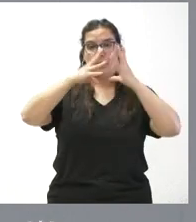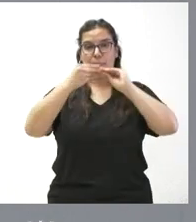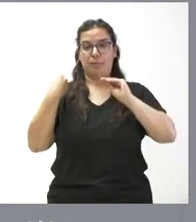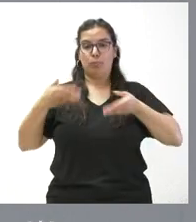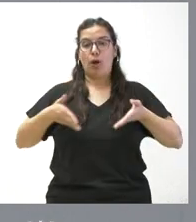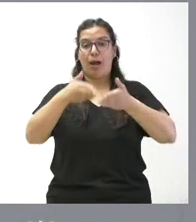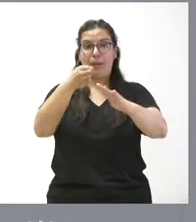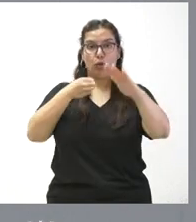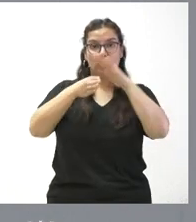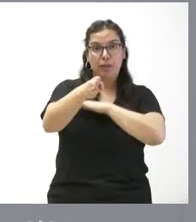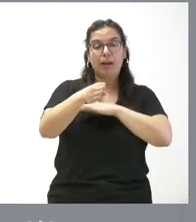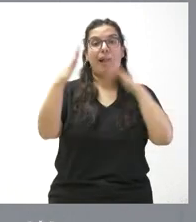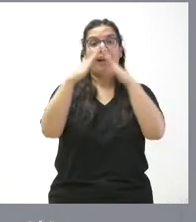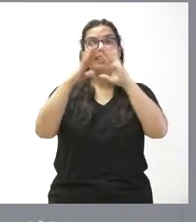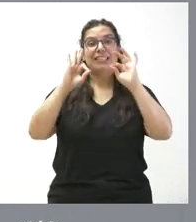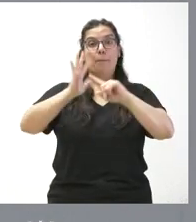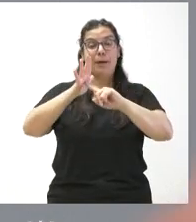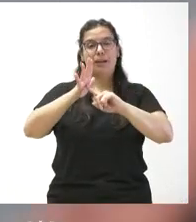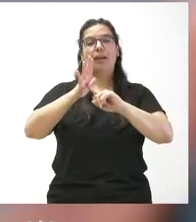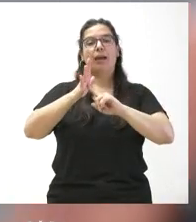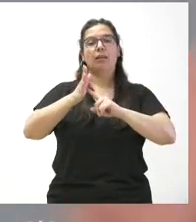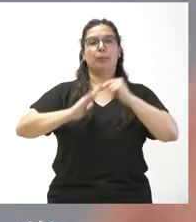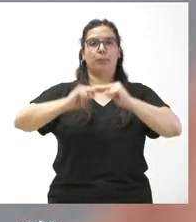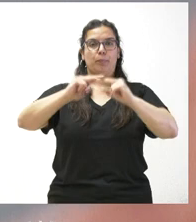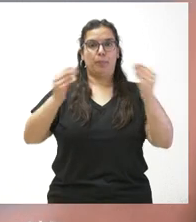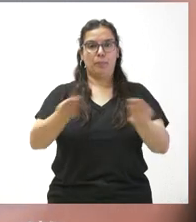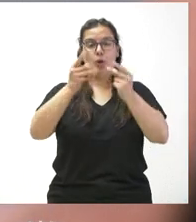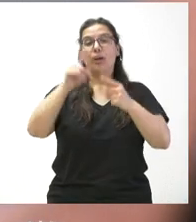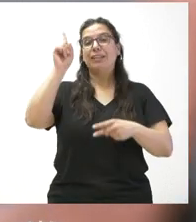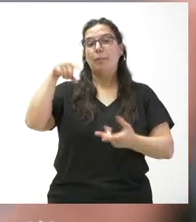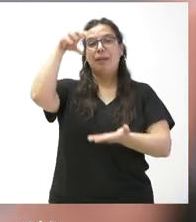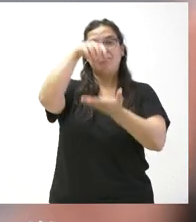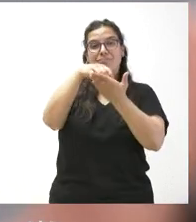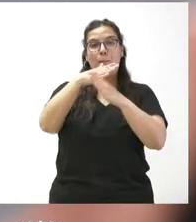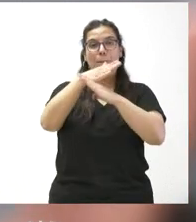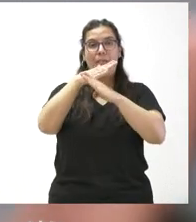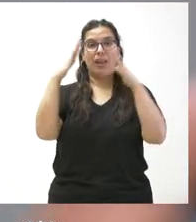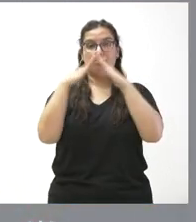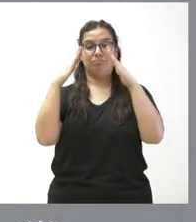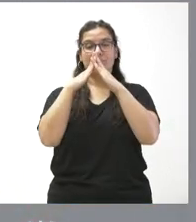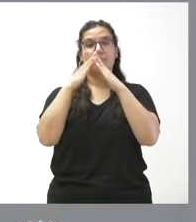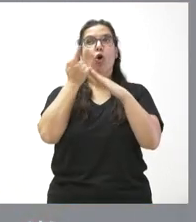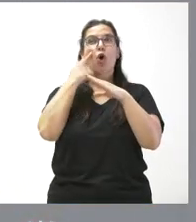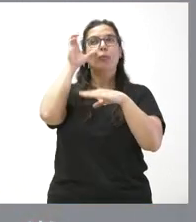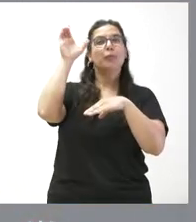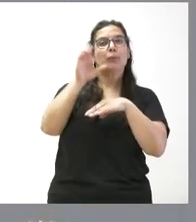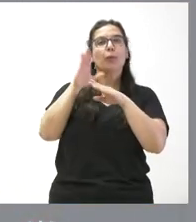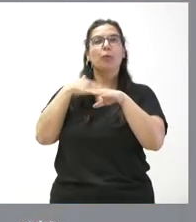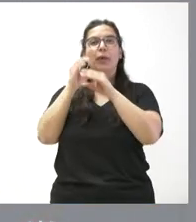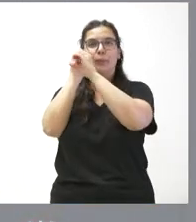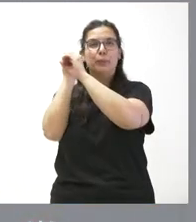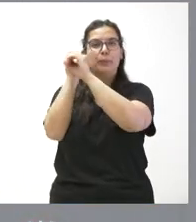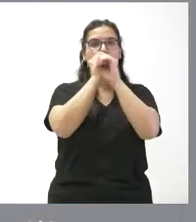camino de acceso a las casas del parque y la construcción de un observatorio de madera que permita la visión de la bifauna